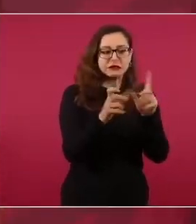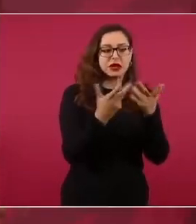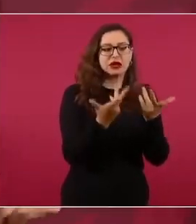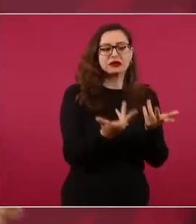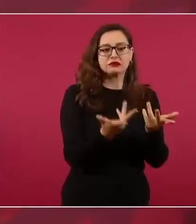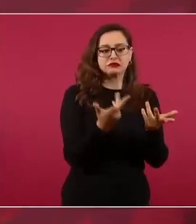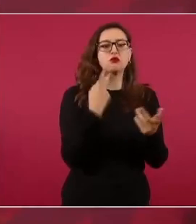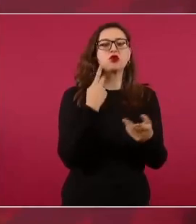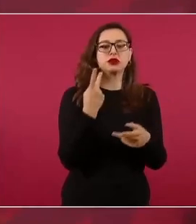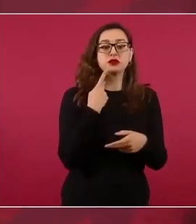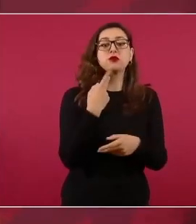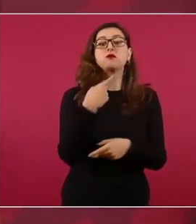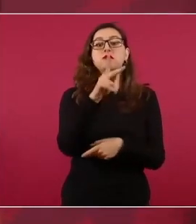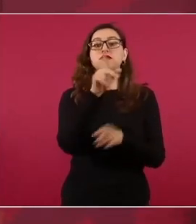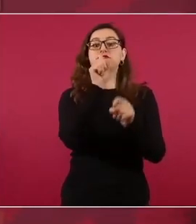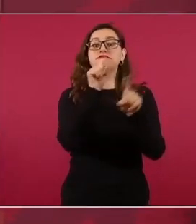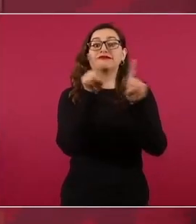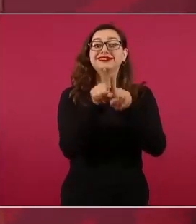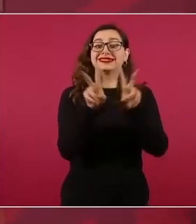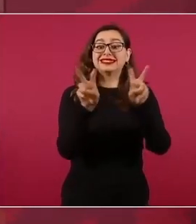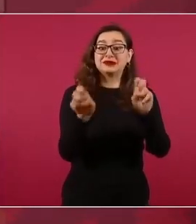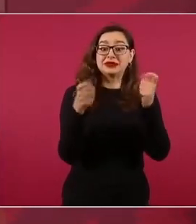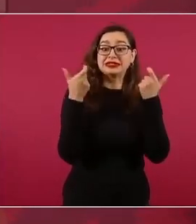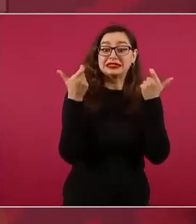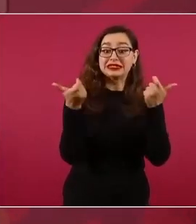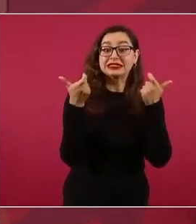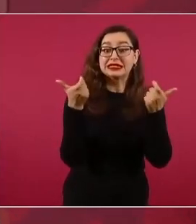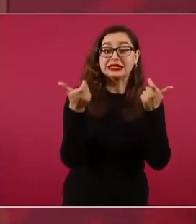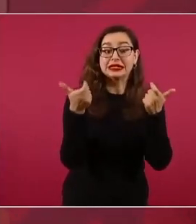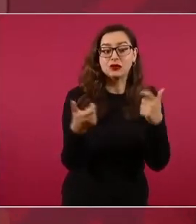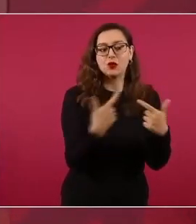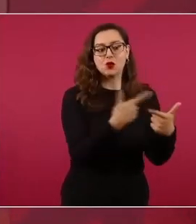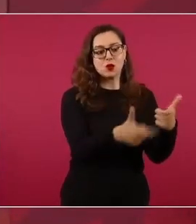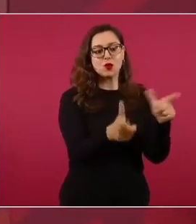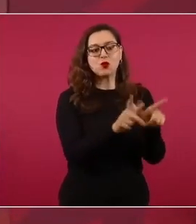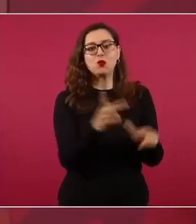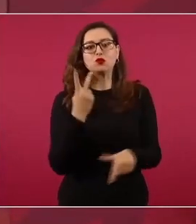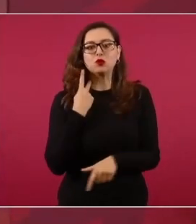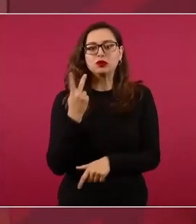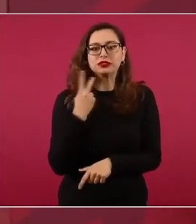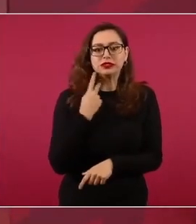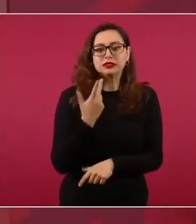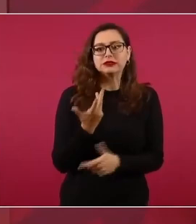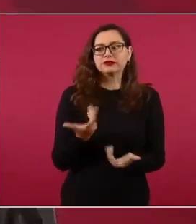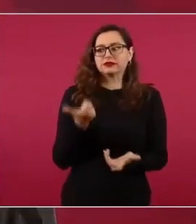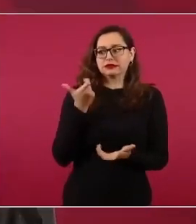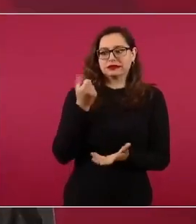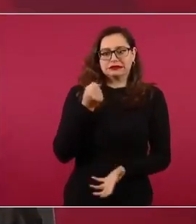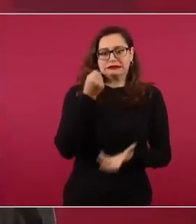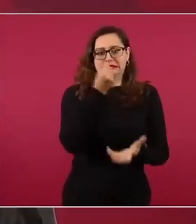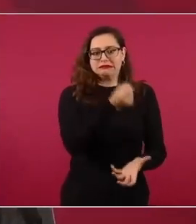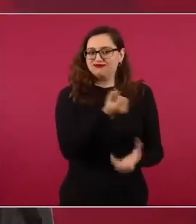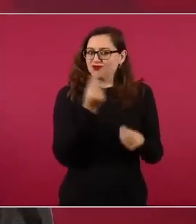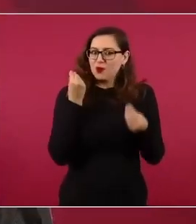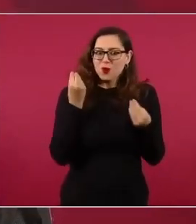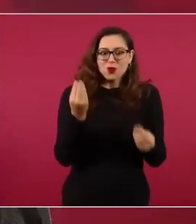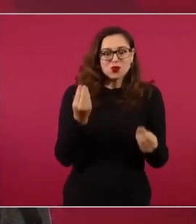los partidos, que es muchísimo,